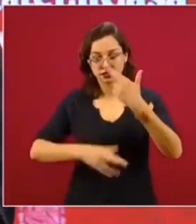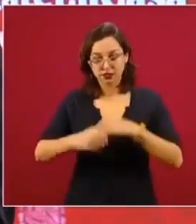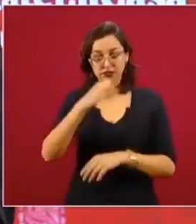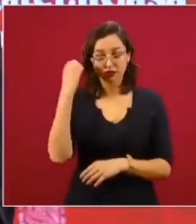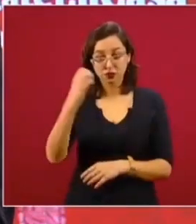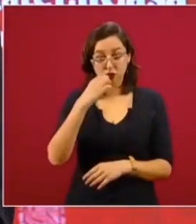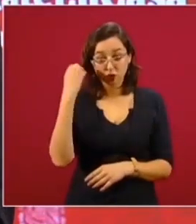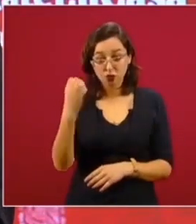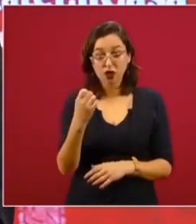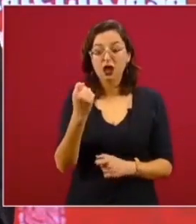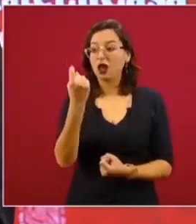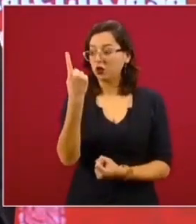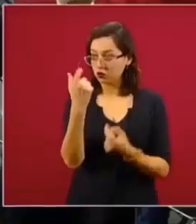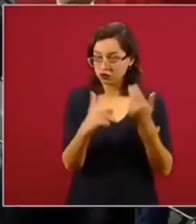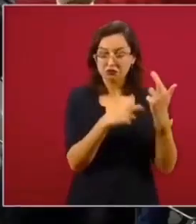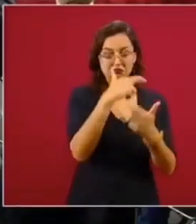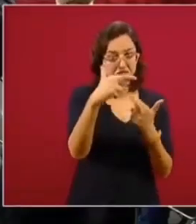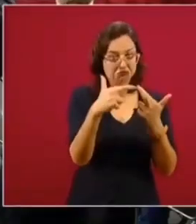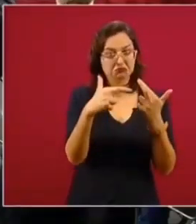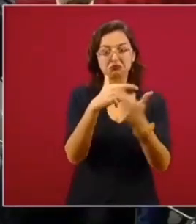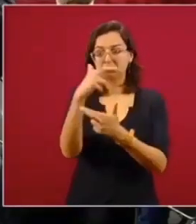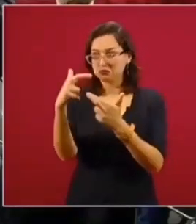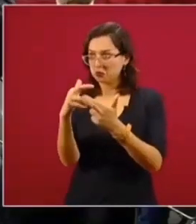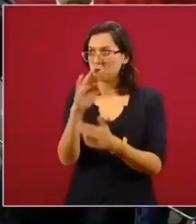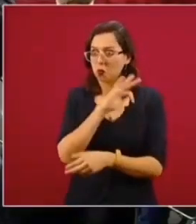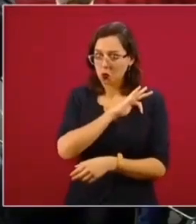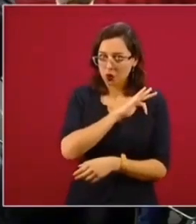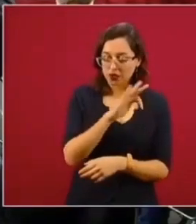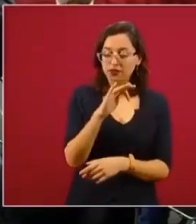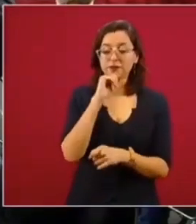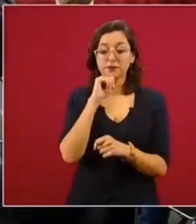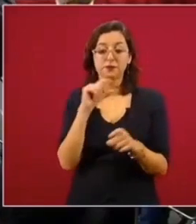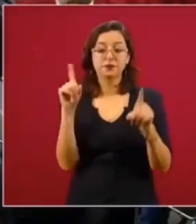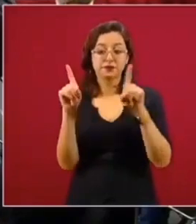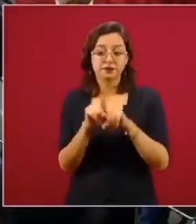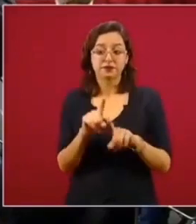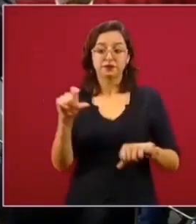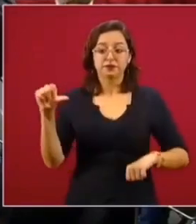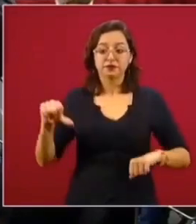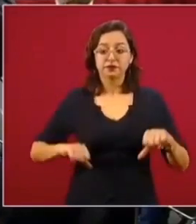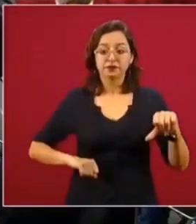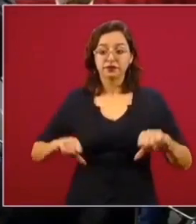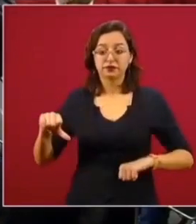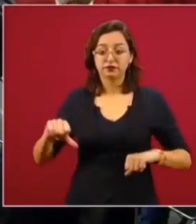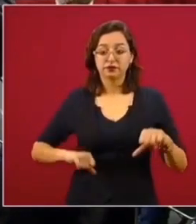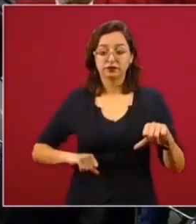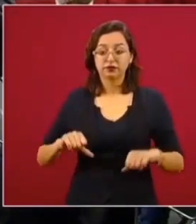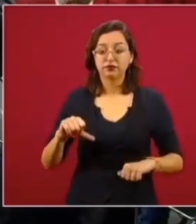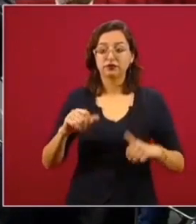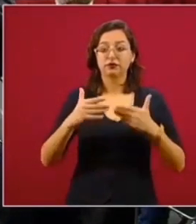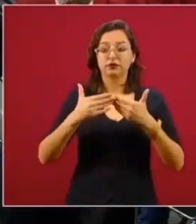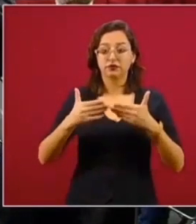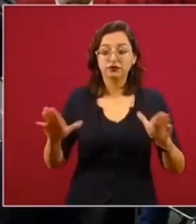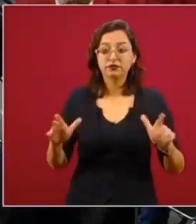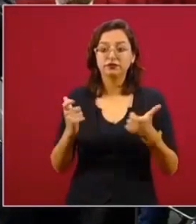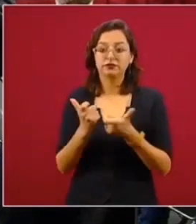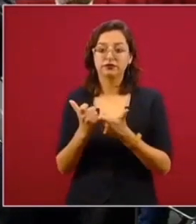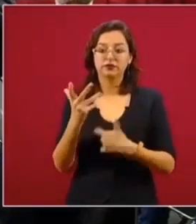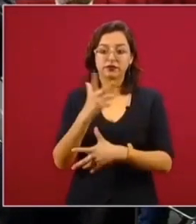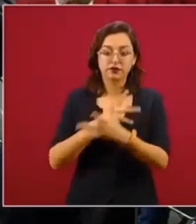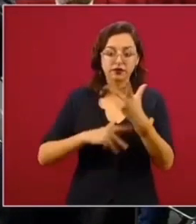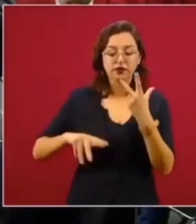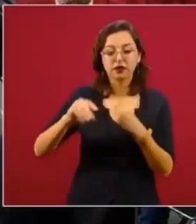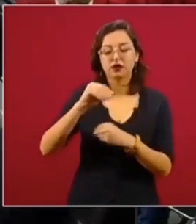regiones, implica la apertura de actividades económicas,